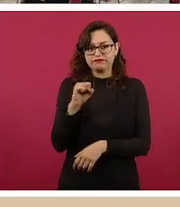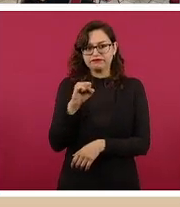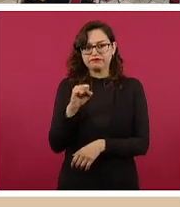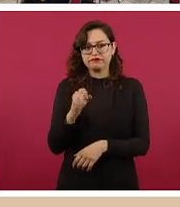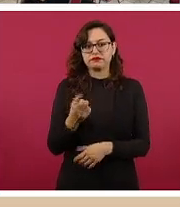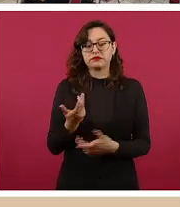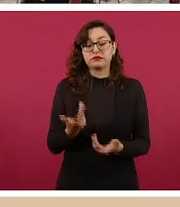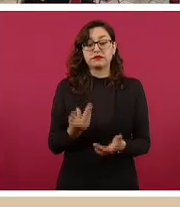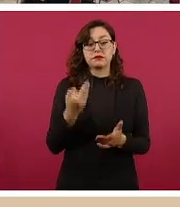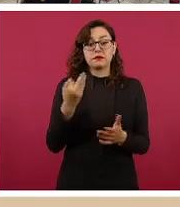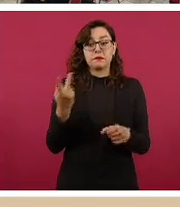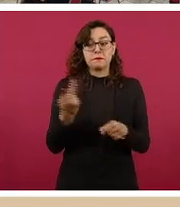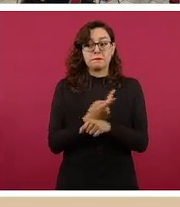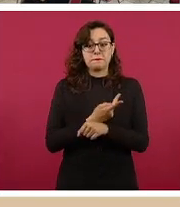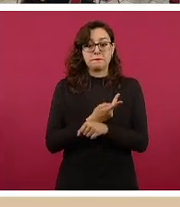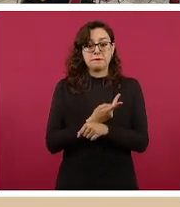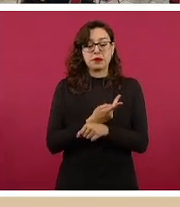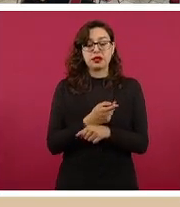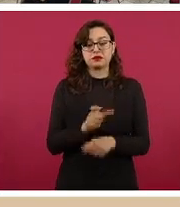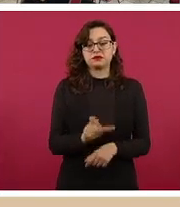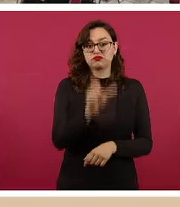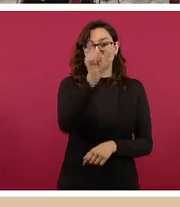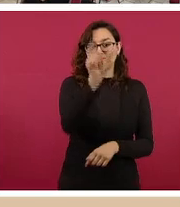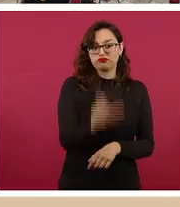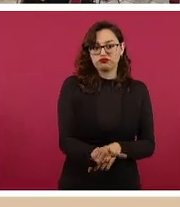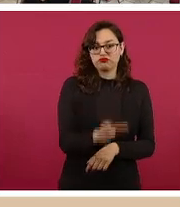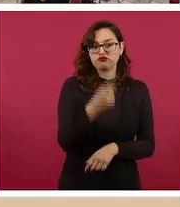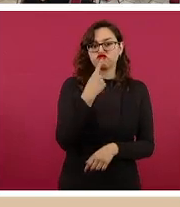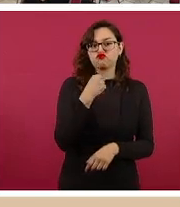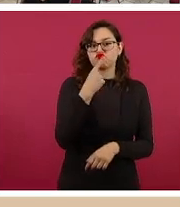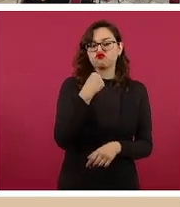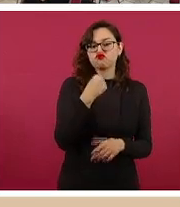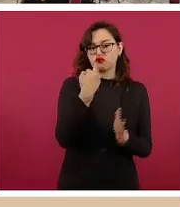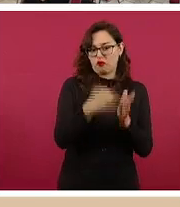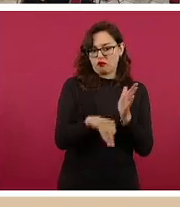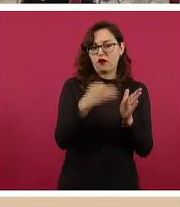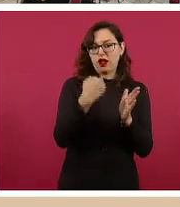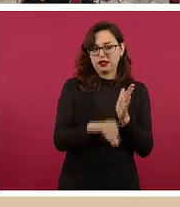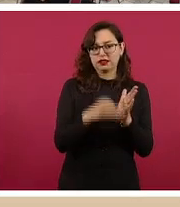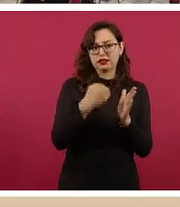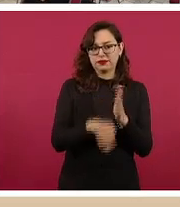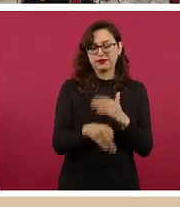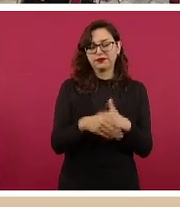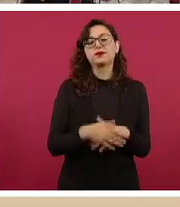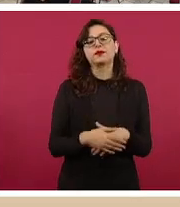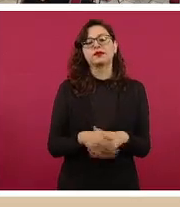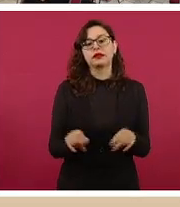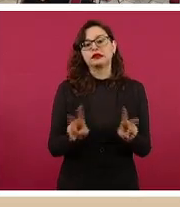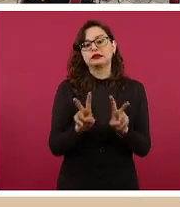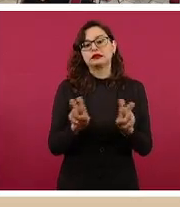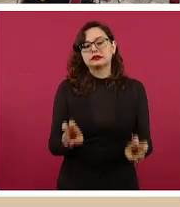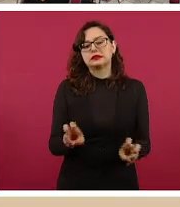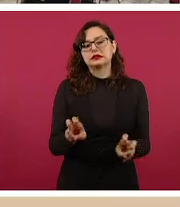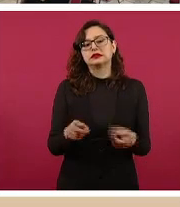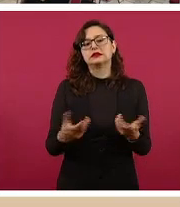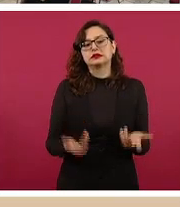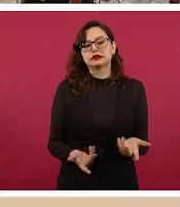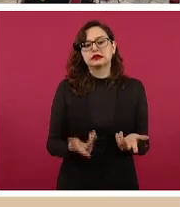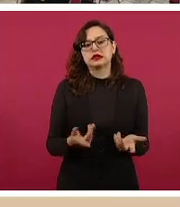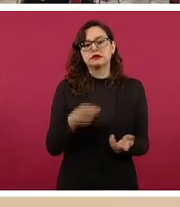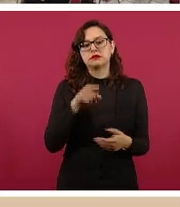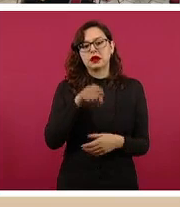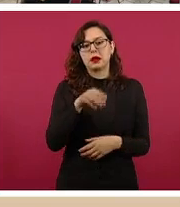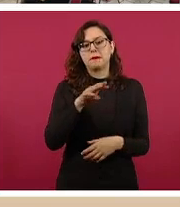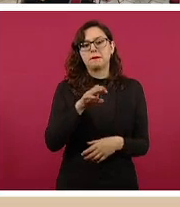rojo, que son las necesarias. Medicina interna, que es la más requerida, la más solicitada por nosotros